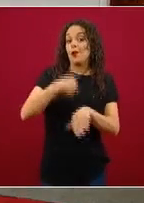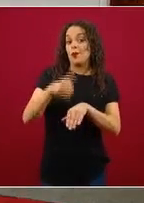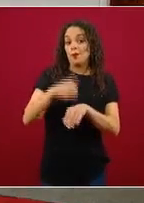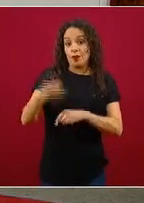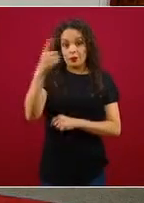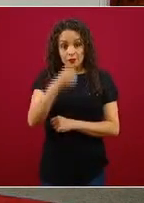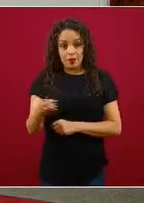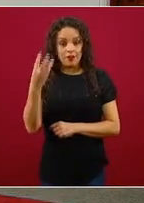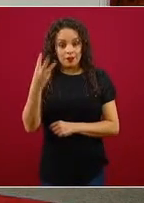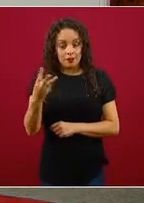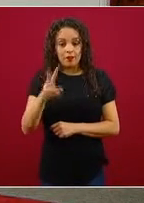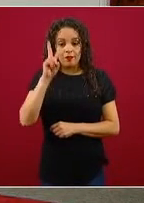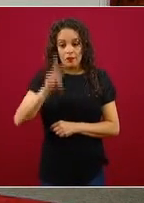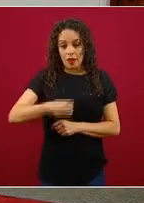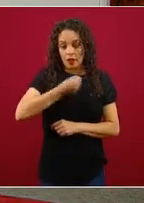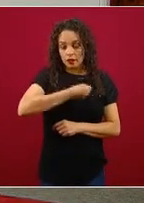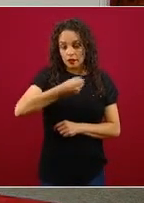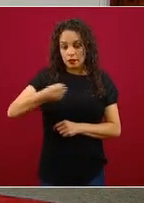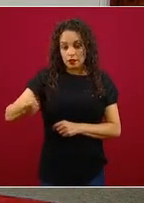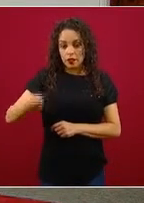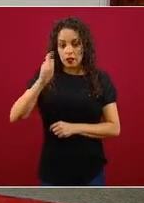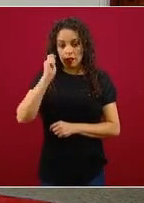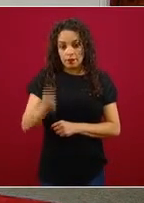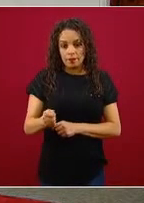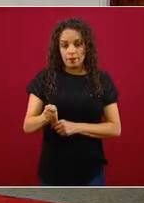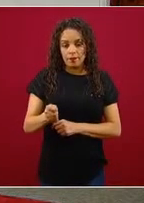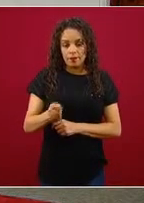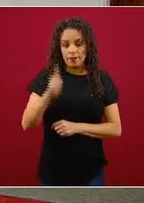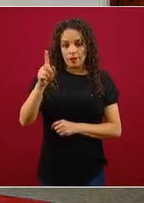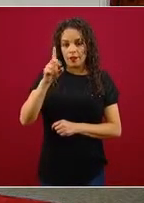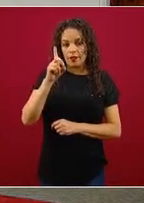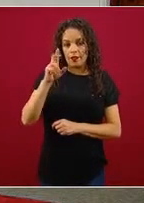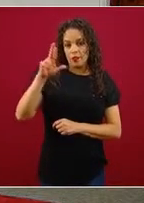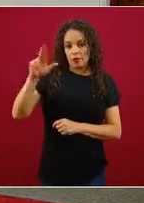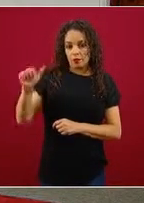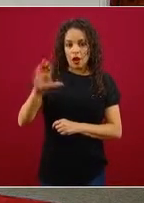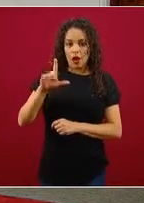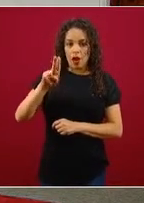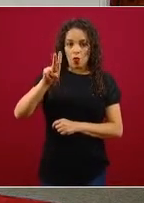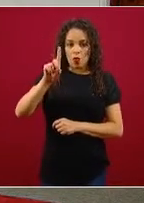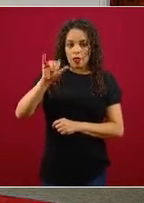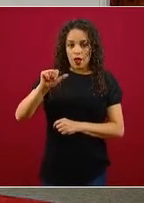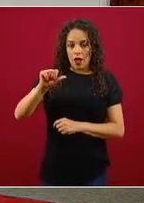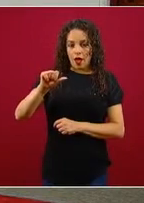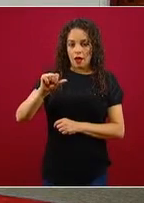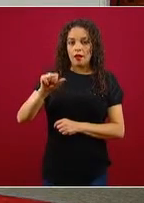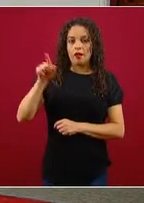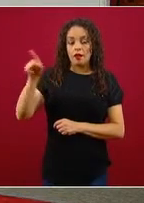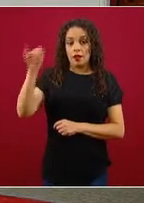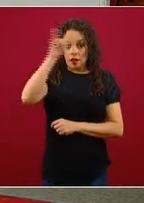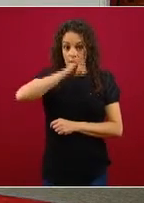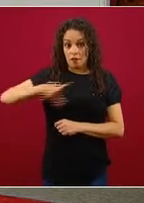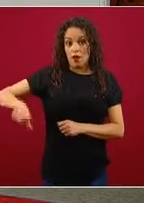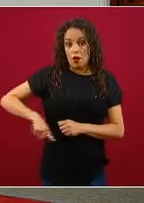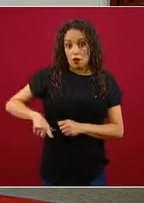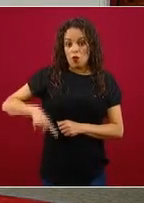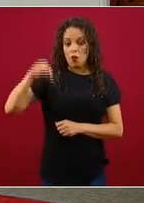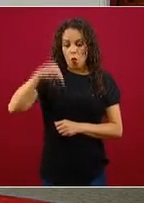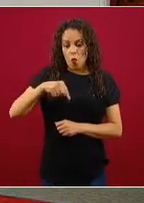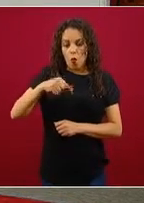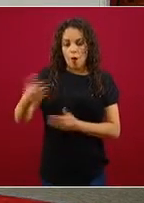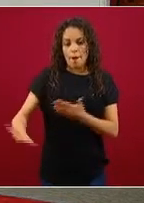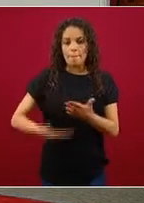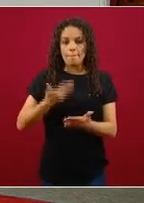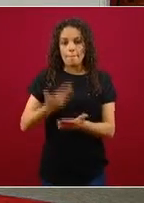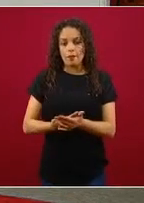Un saludo de la doctora Claudia Sheinbaum Pardo, jefa de gobierno, quien presentó hoy, justamente en su